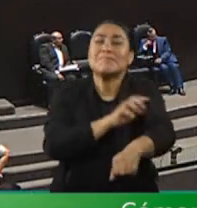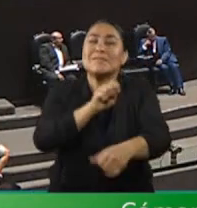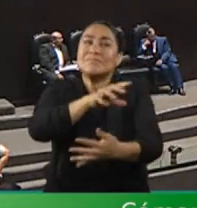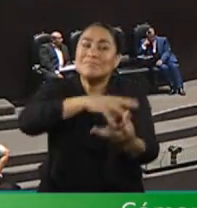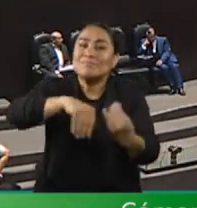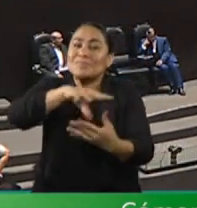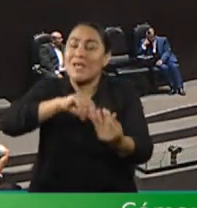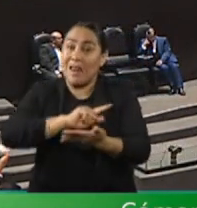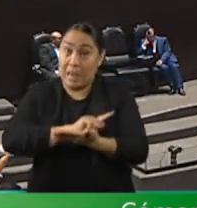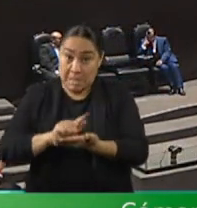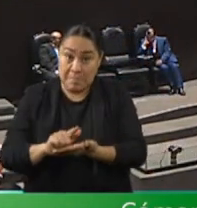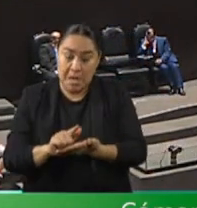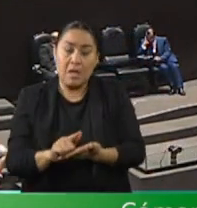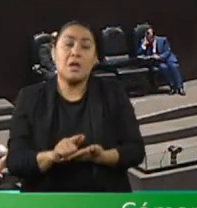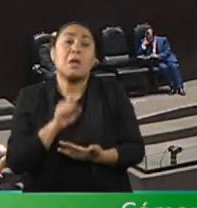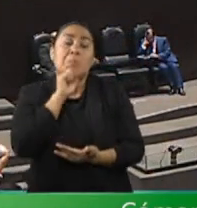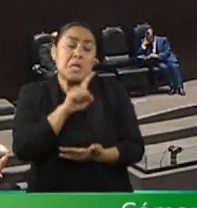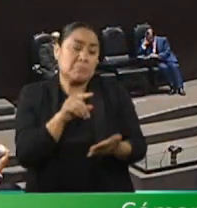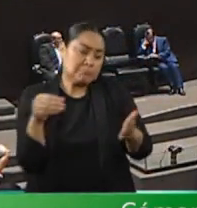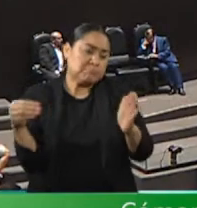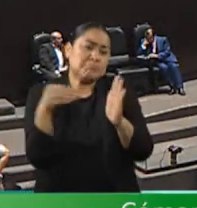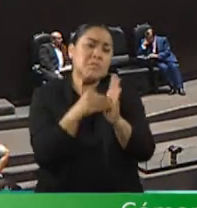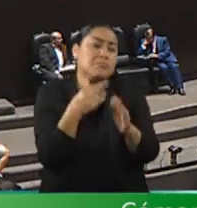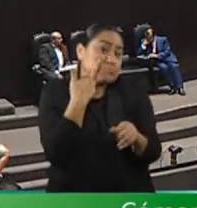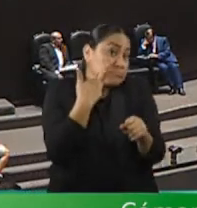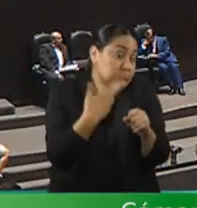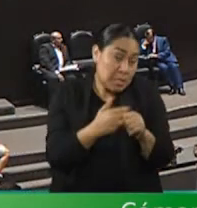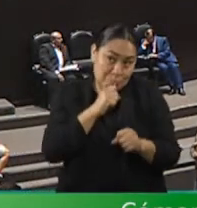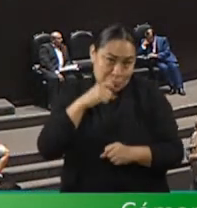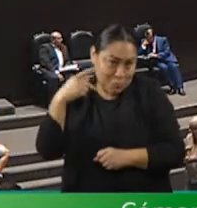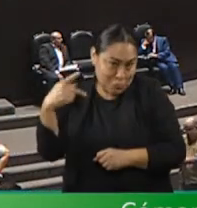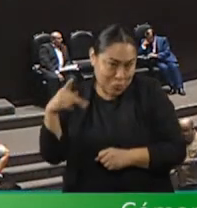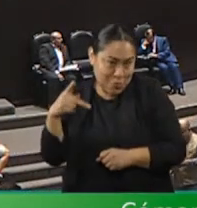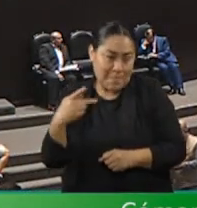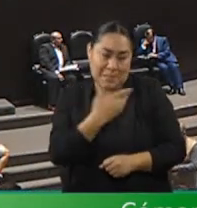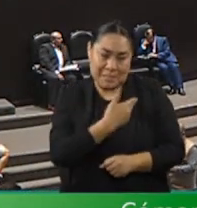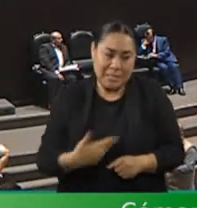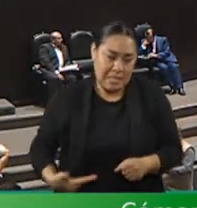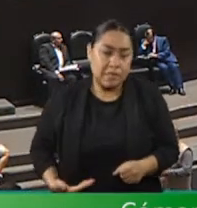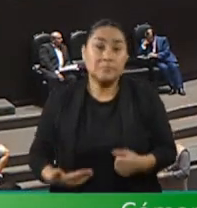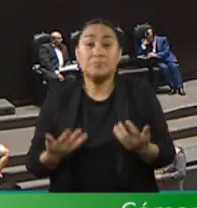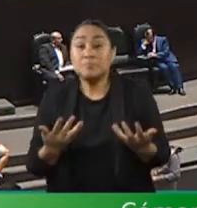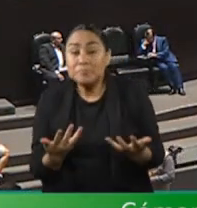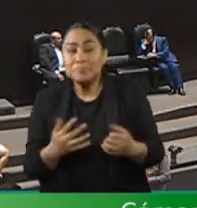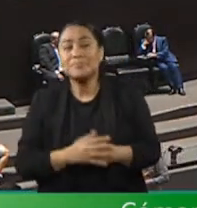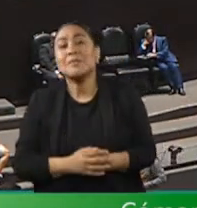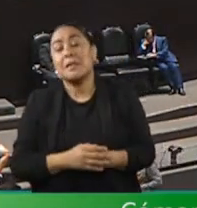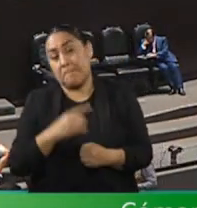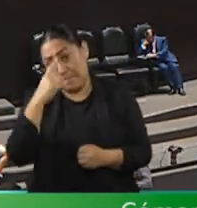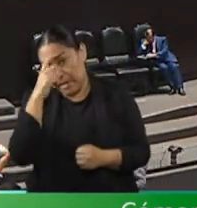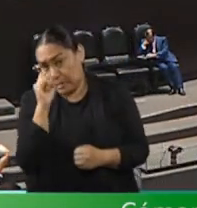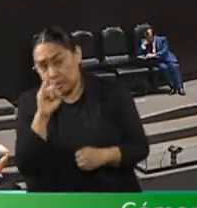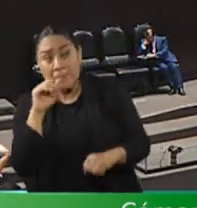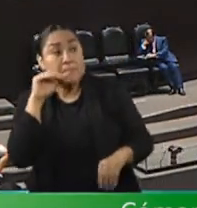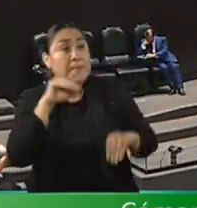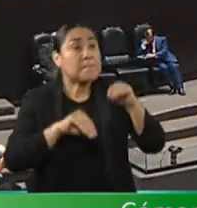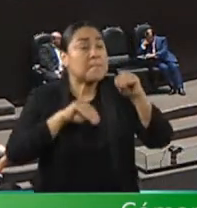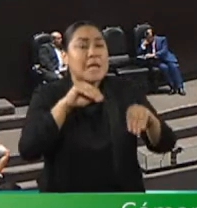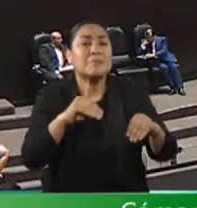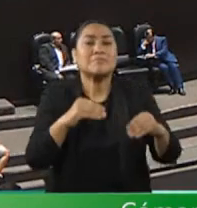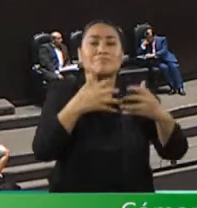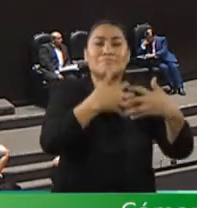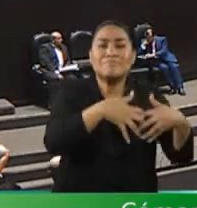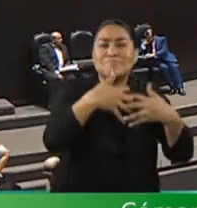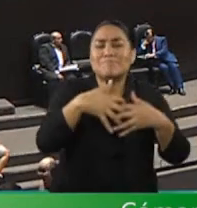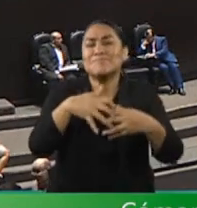el compromiso específico de la presidenta de que la participación de las energías limpias sea del 45